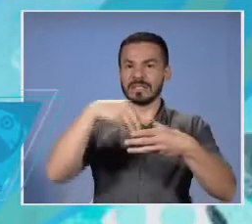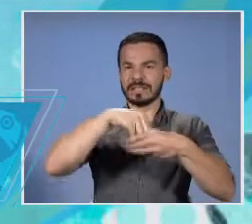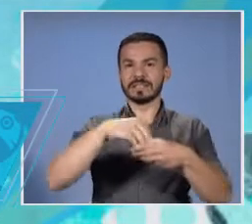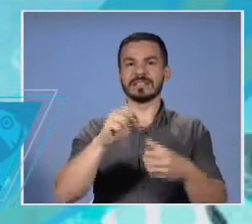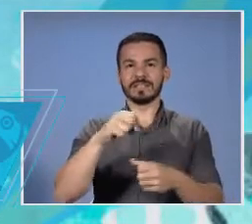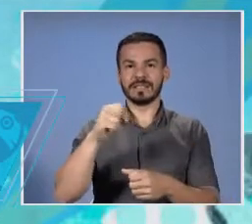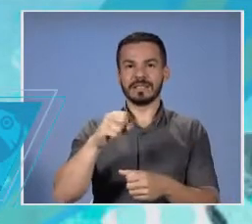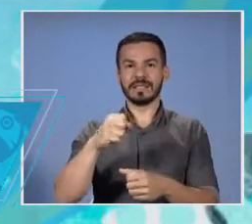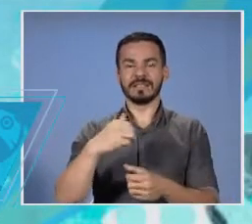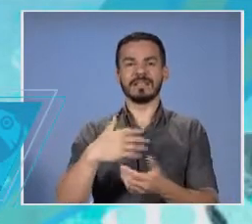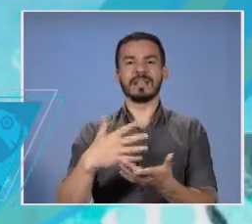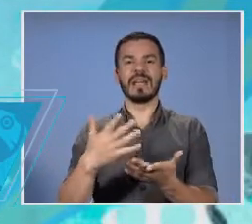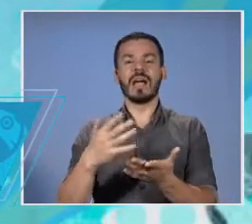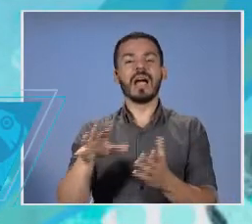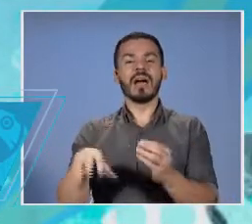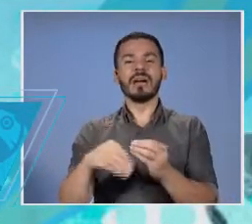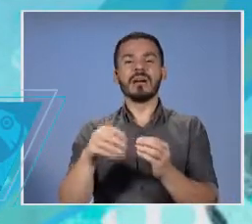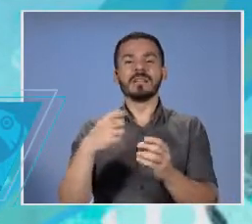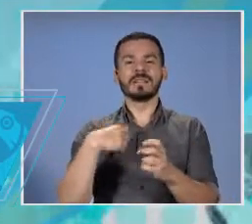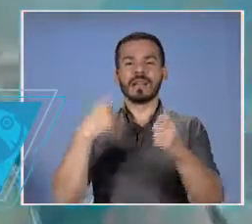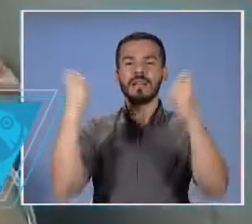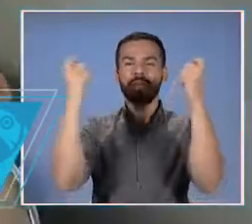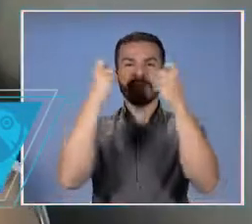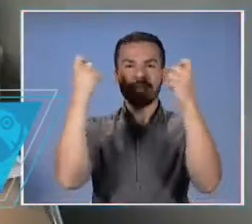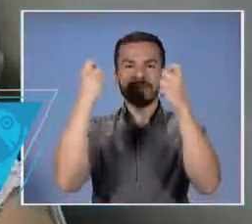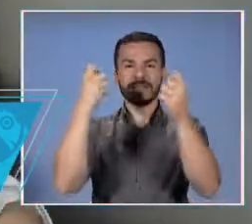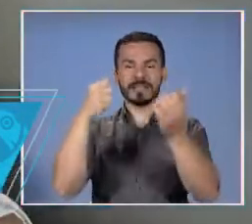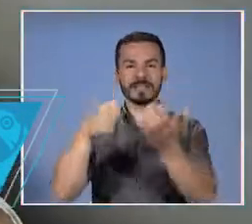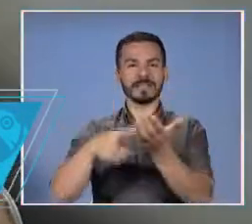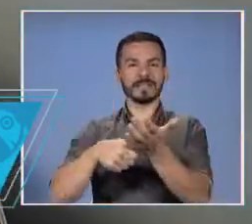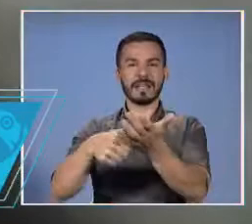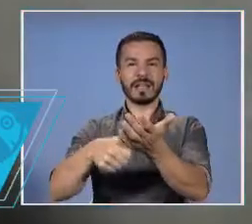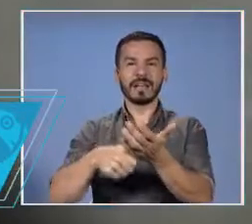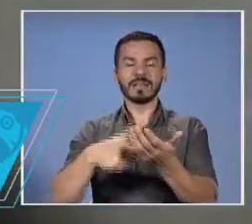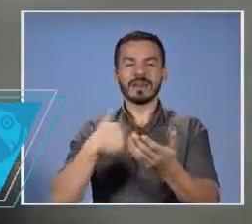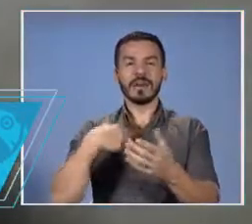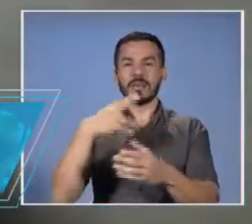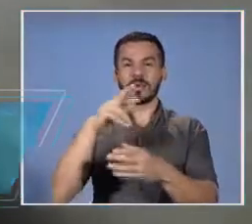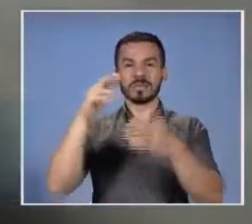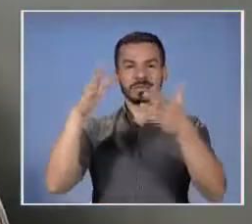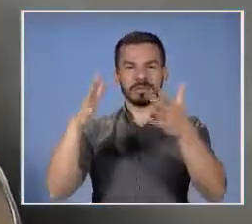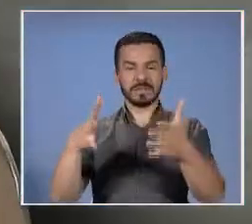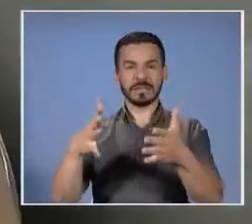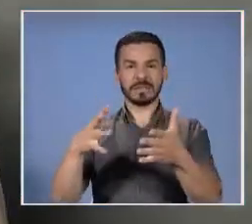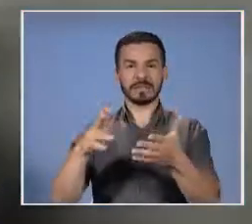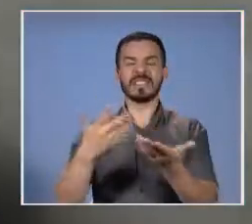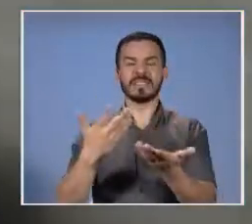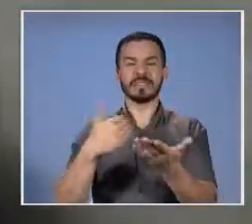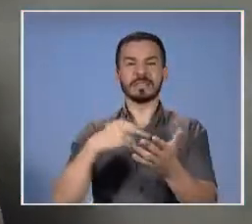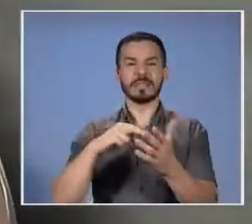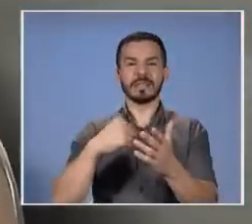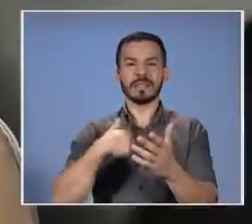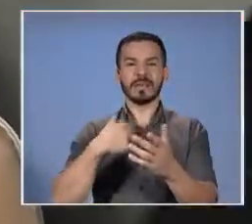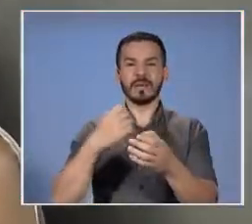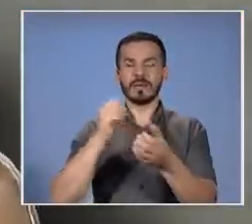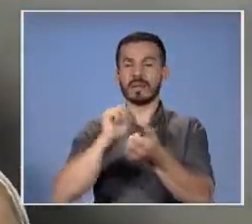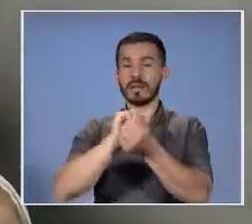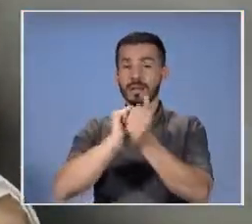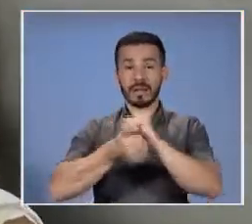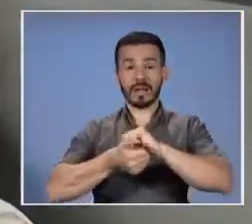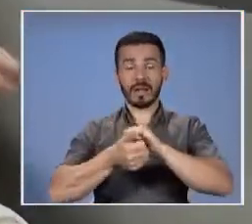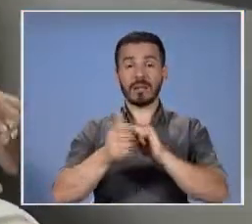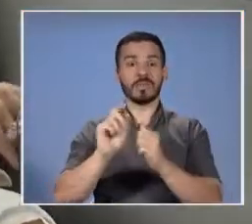del tema de la fiesta electoral que para los costarricenses significa una transición no